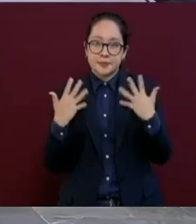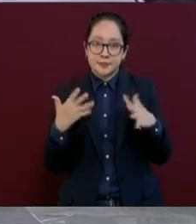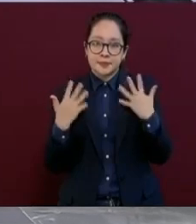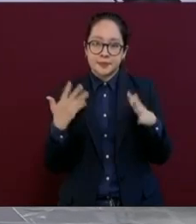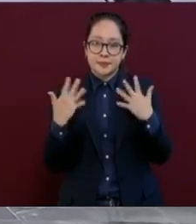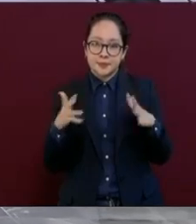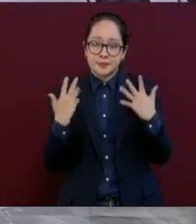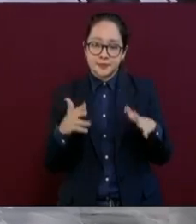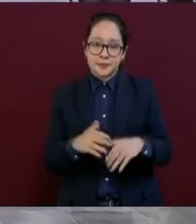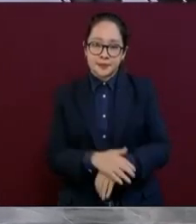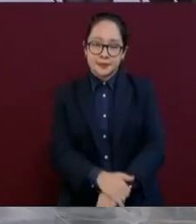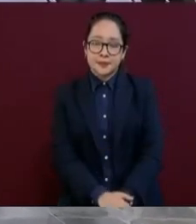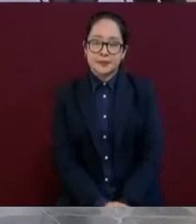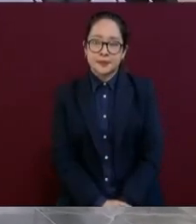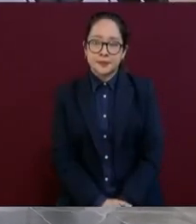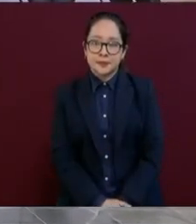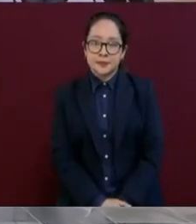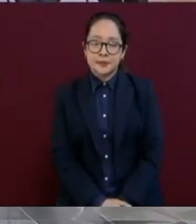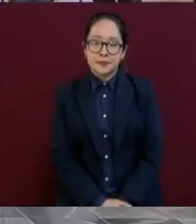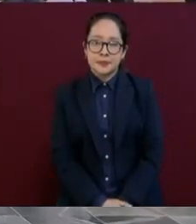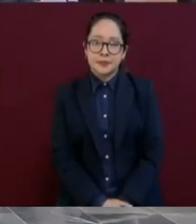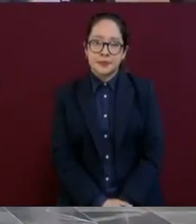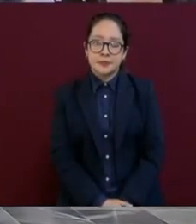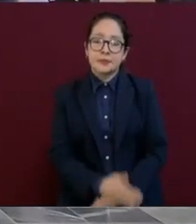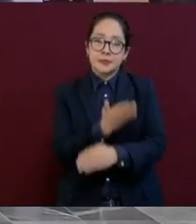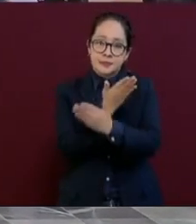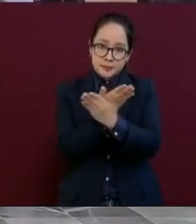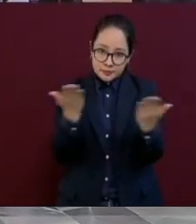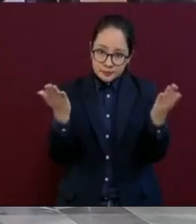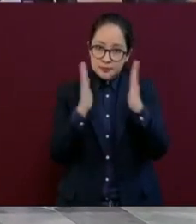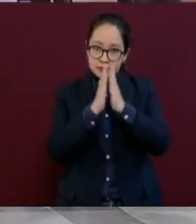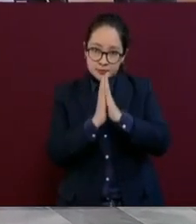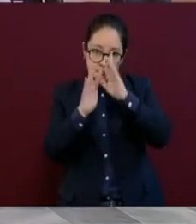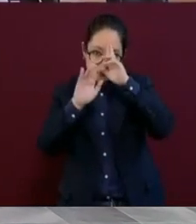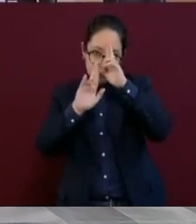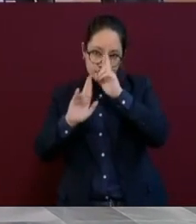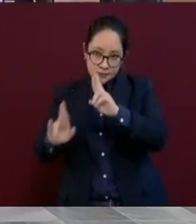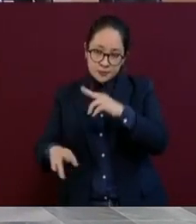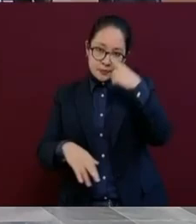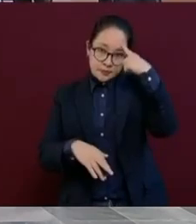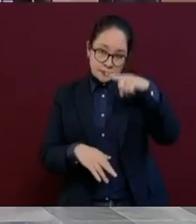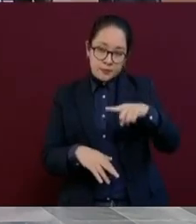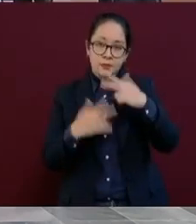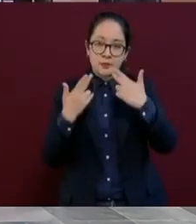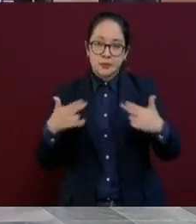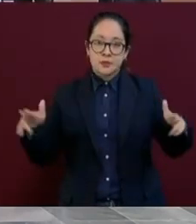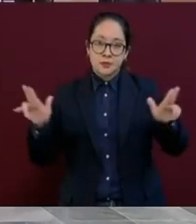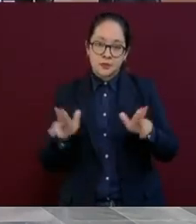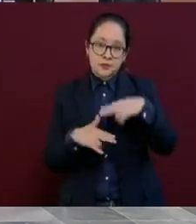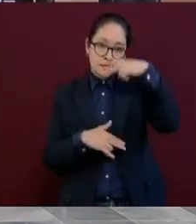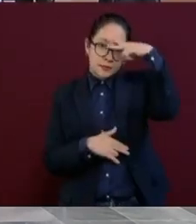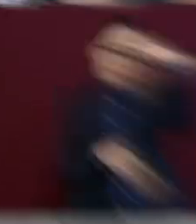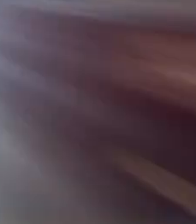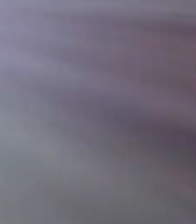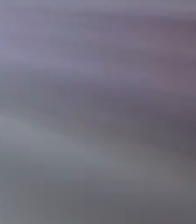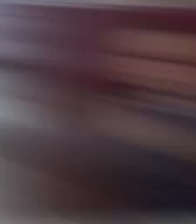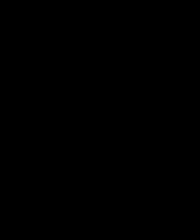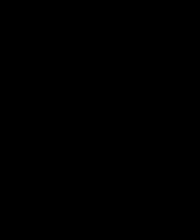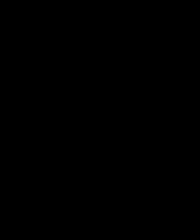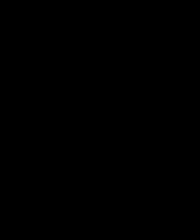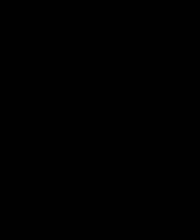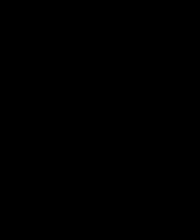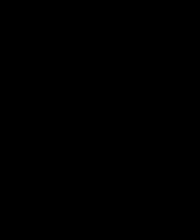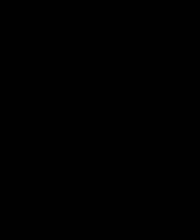les solicitamos guardar el debido respeto para entonar nuestro himno nacional mexicano. Gracias.